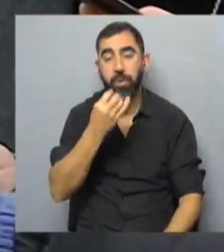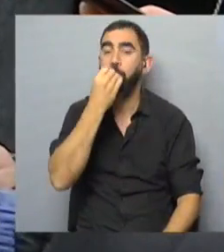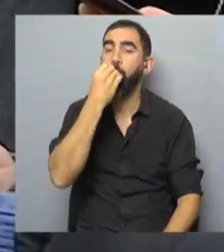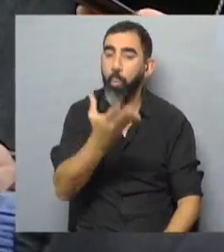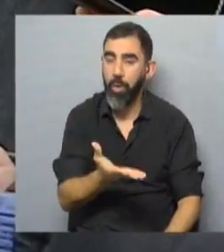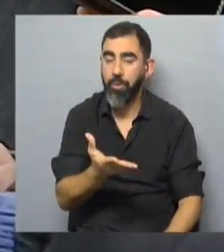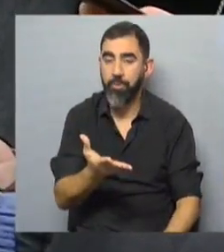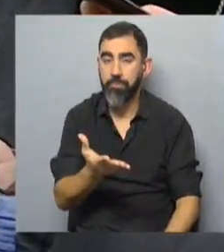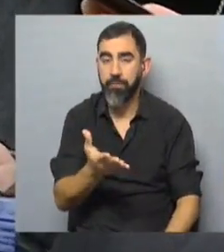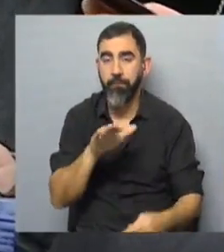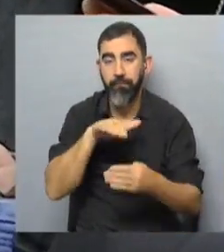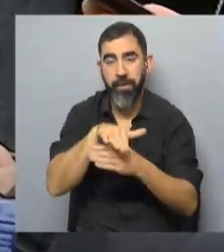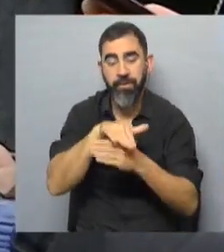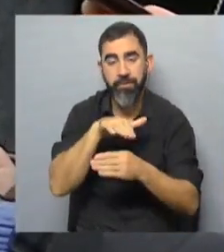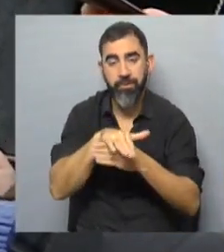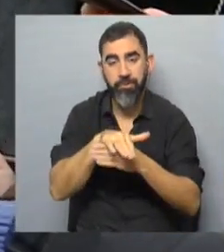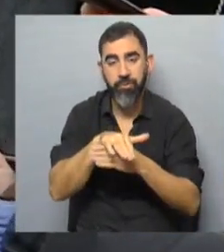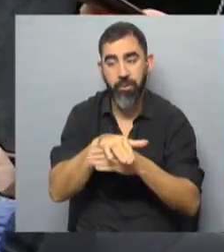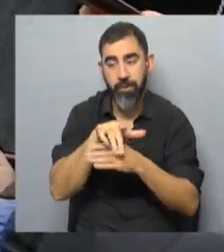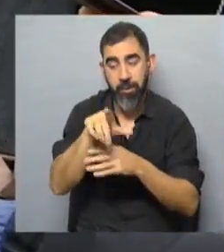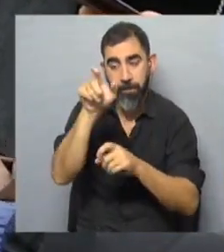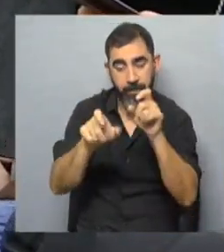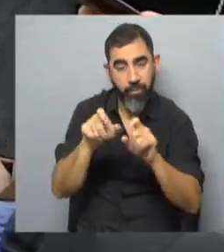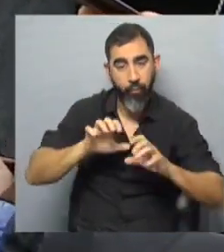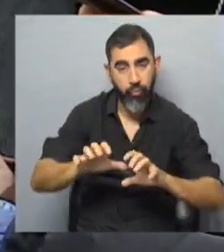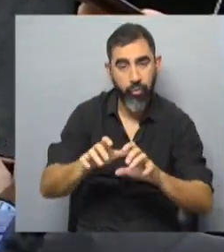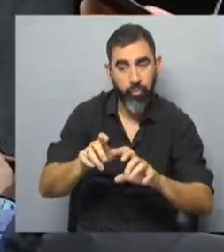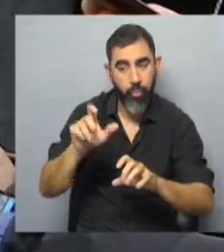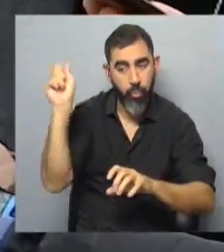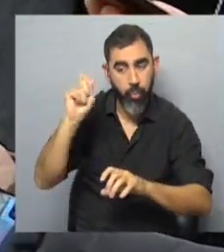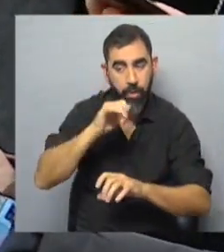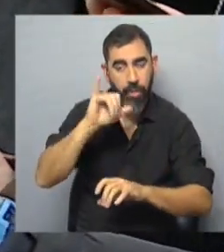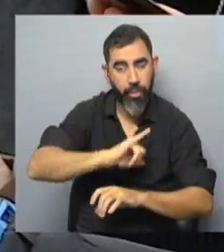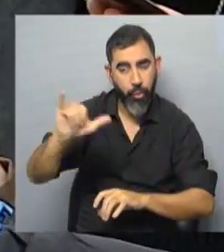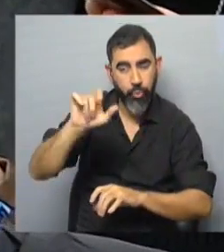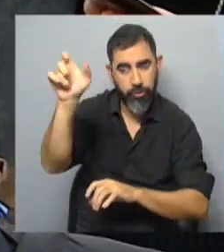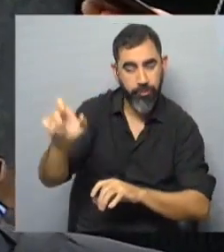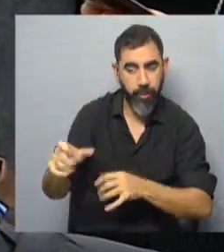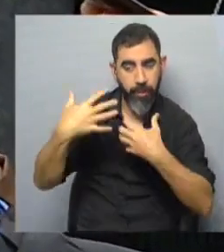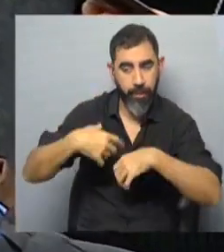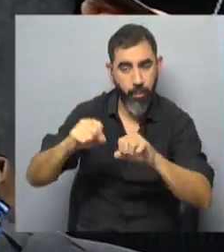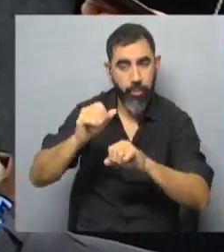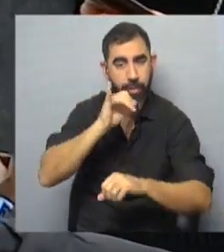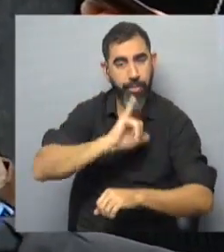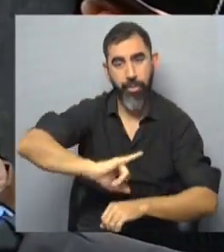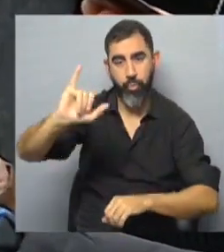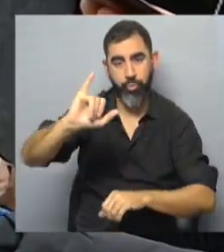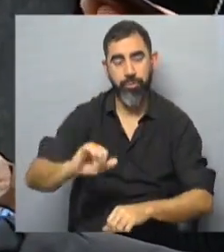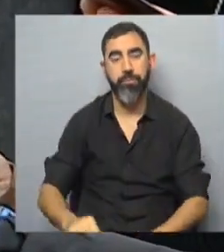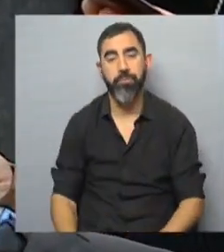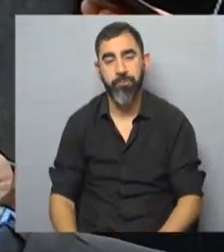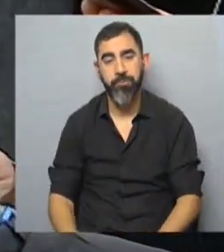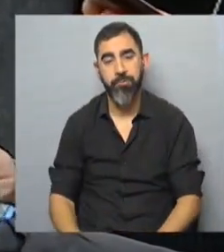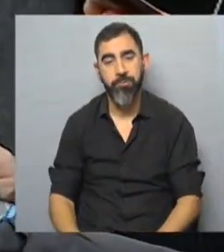muy bueno es los funcionarios públicos que al detectar cierta irregularidad la denunciaron